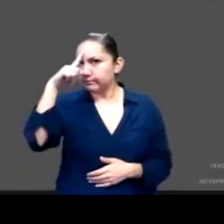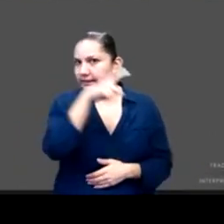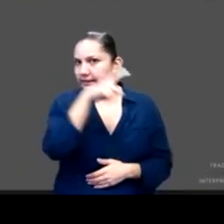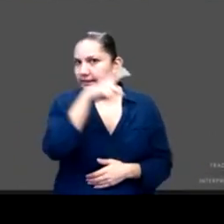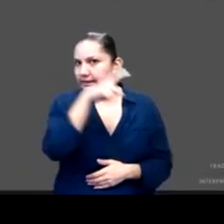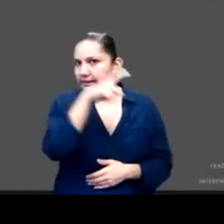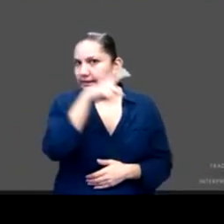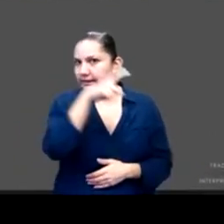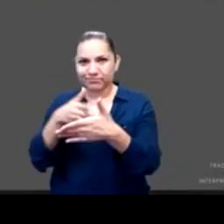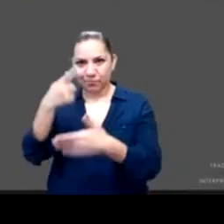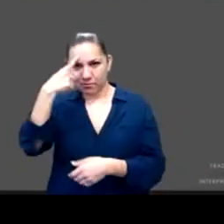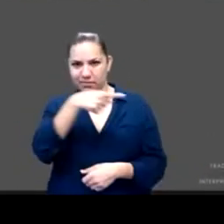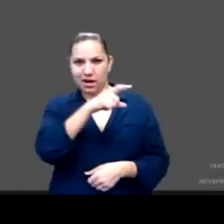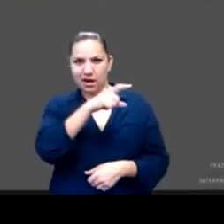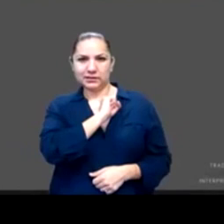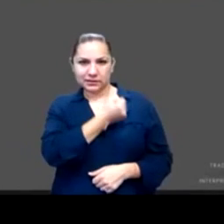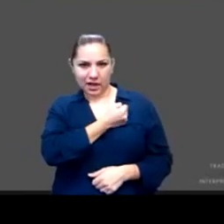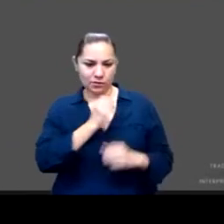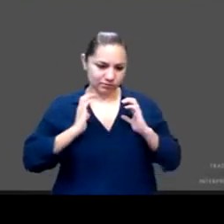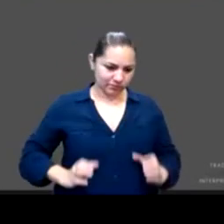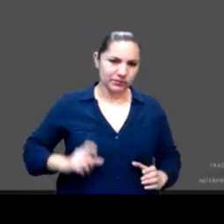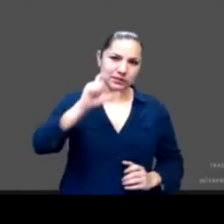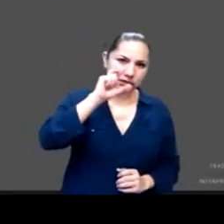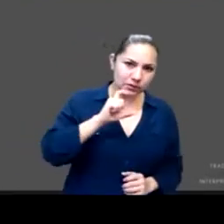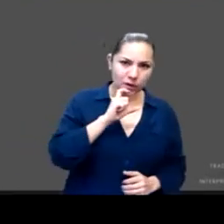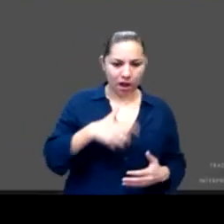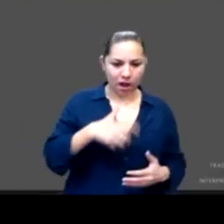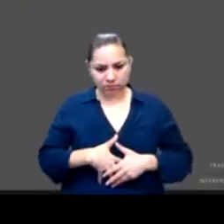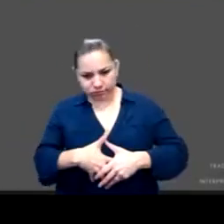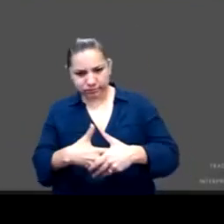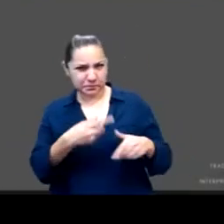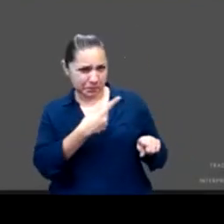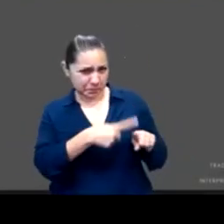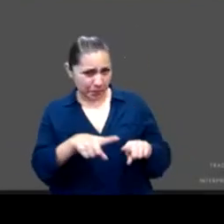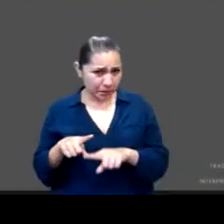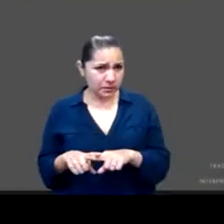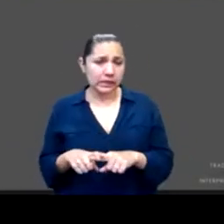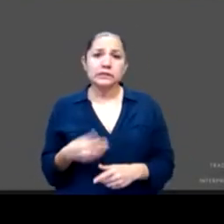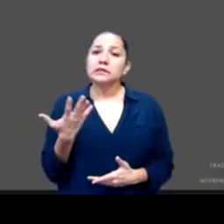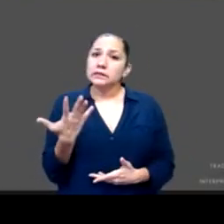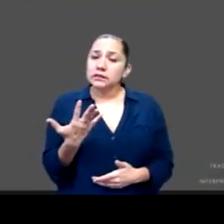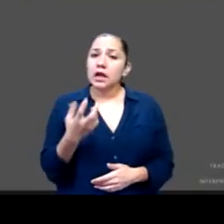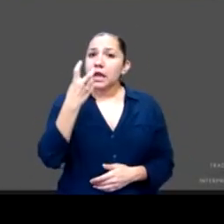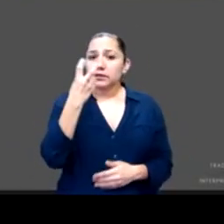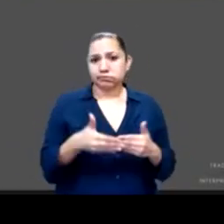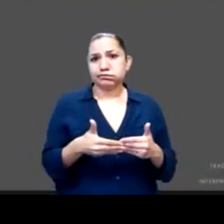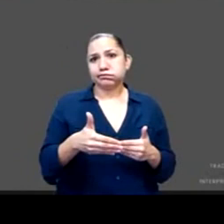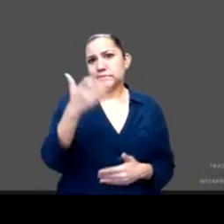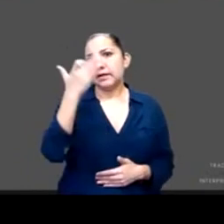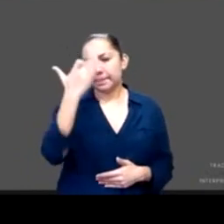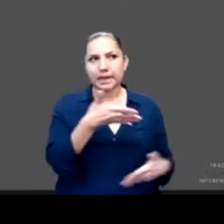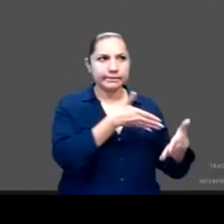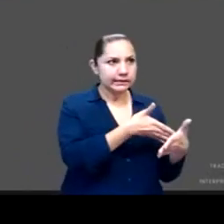y ahora es vigente pero lo será durante muchos meses por venir el atender